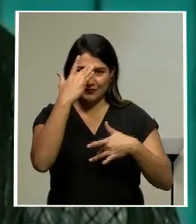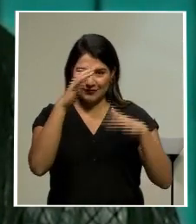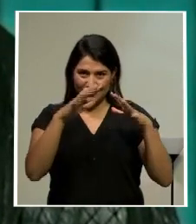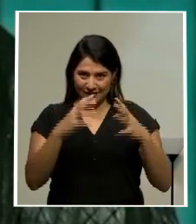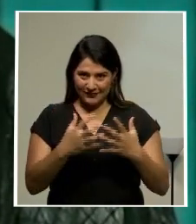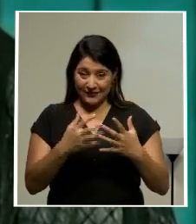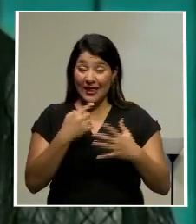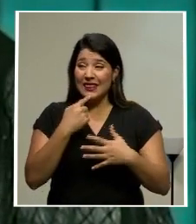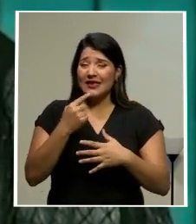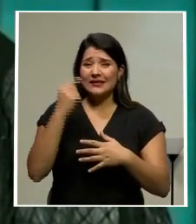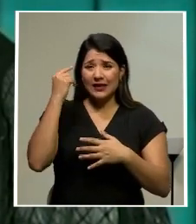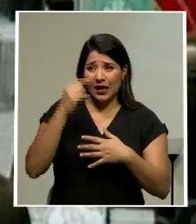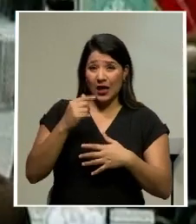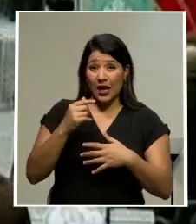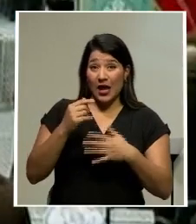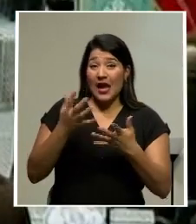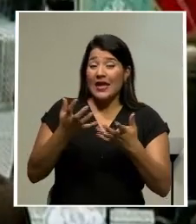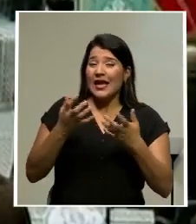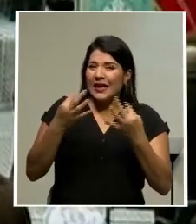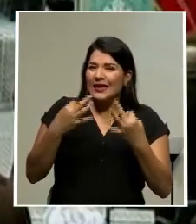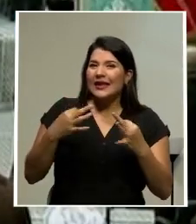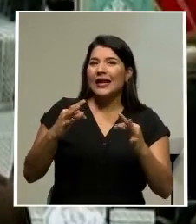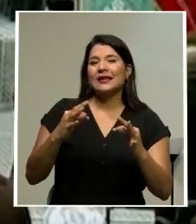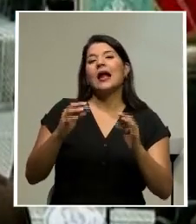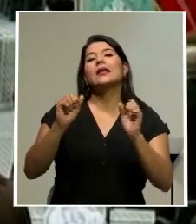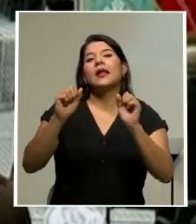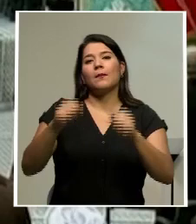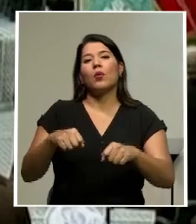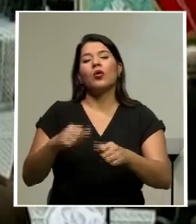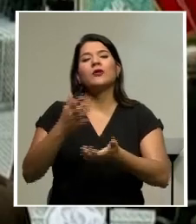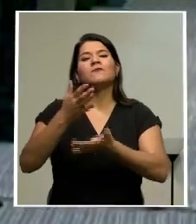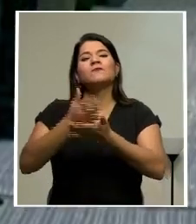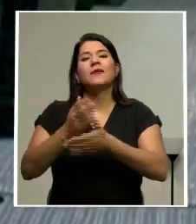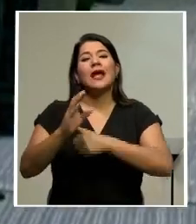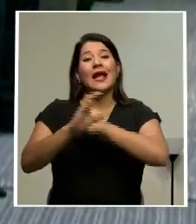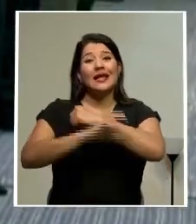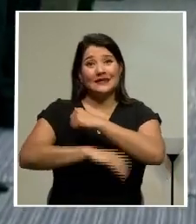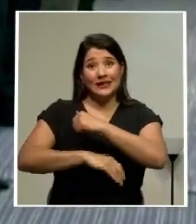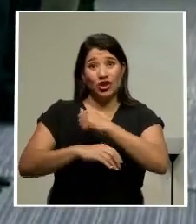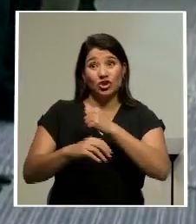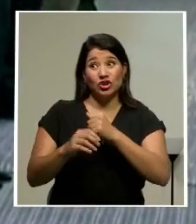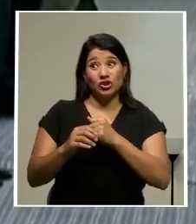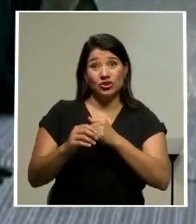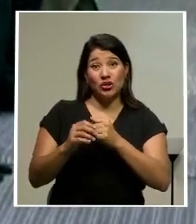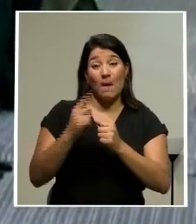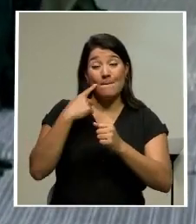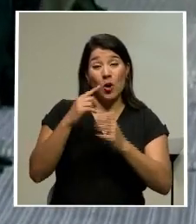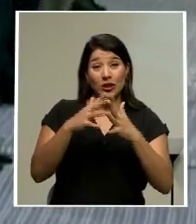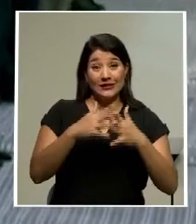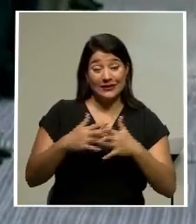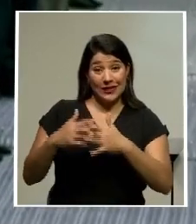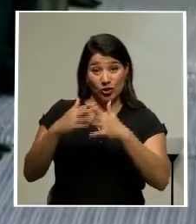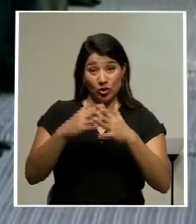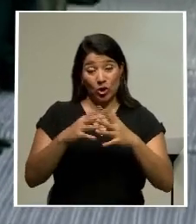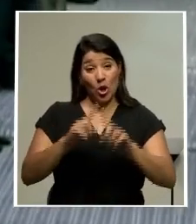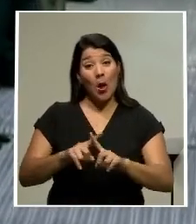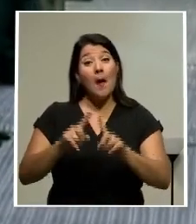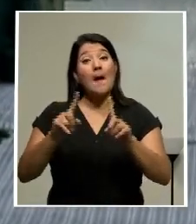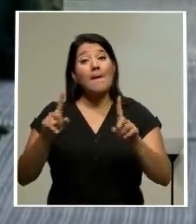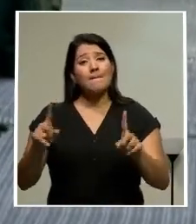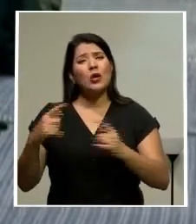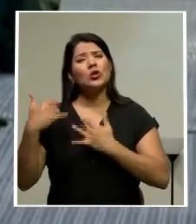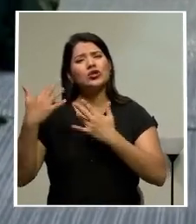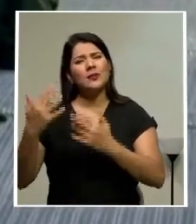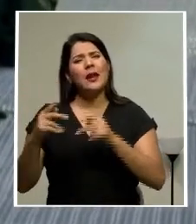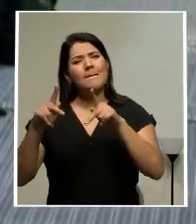que su gobierno intentará levantar las sanciones estadounidenses contra su país, pero recalcó que no espera que los extranjeros ayuden a